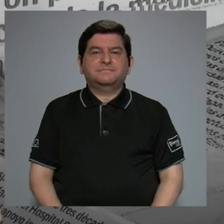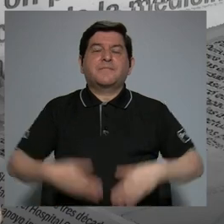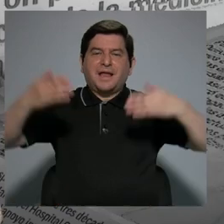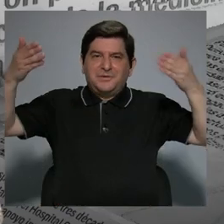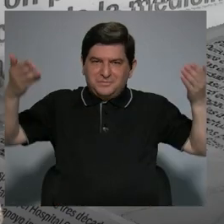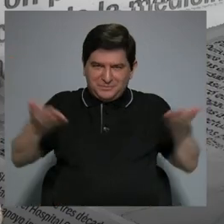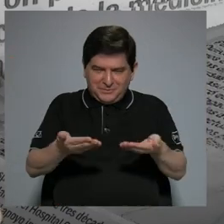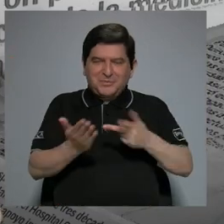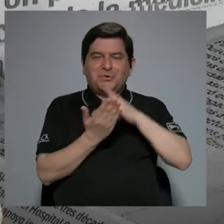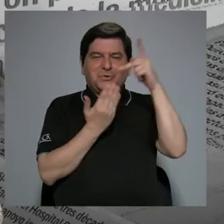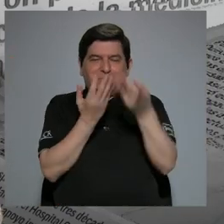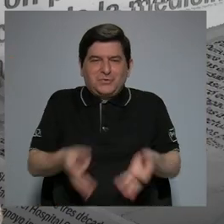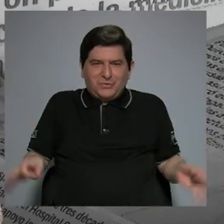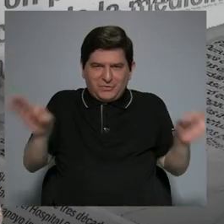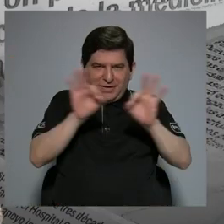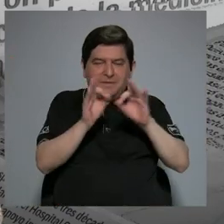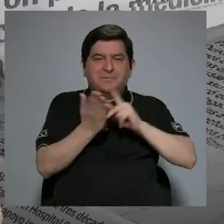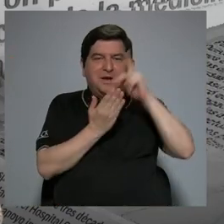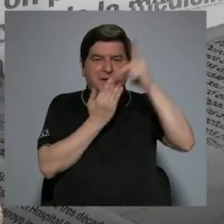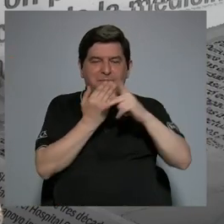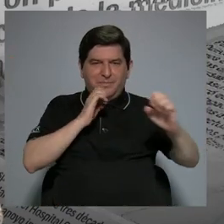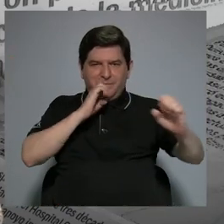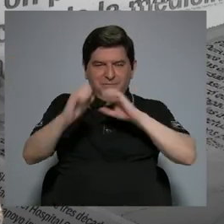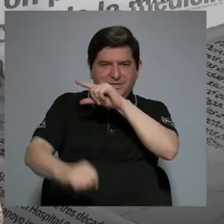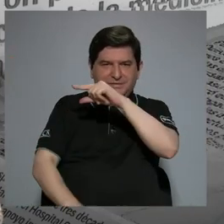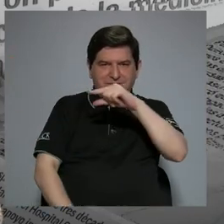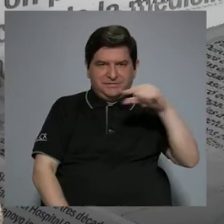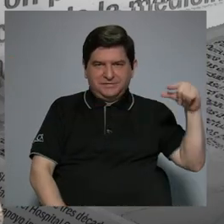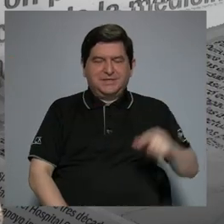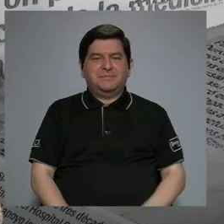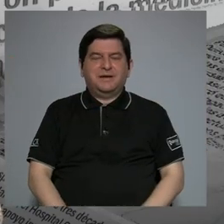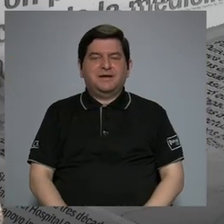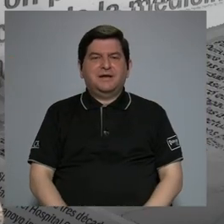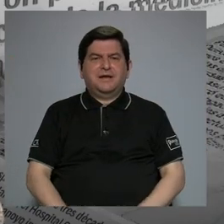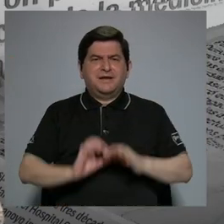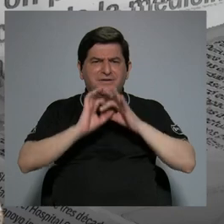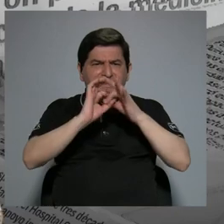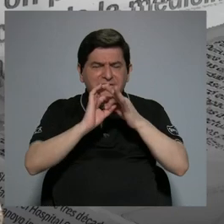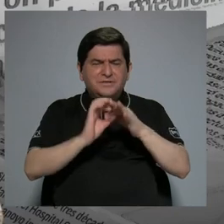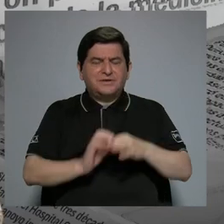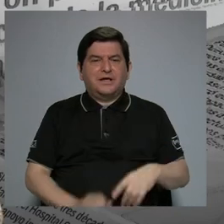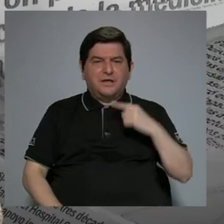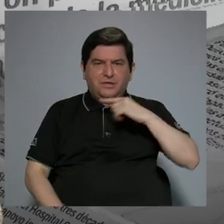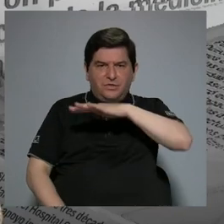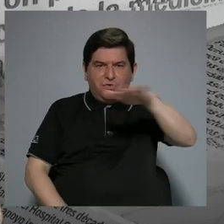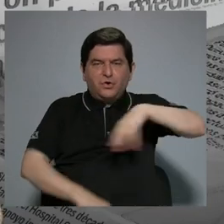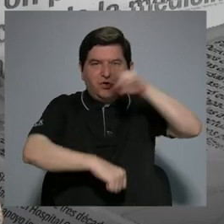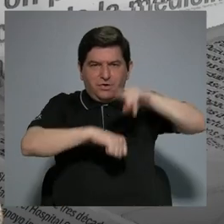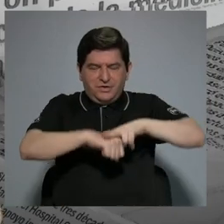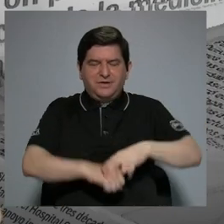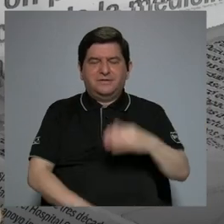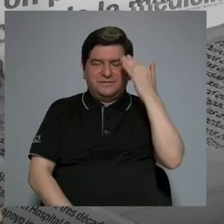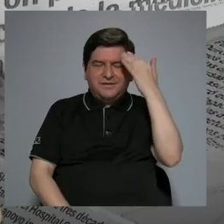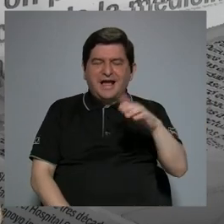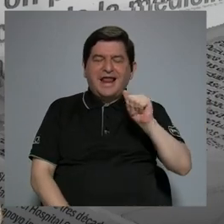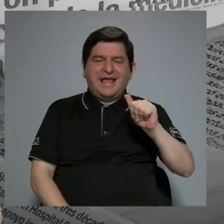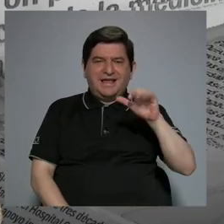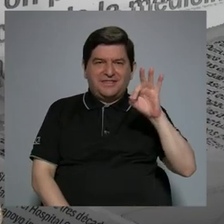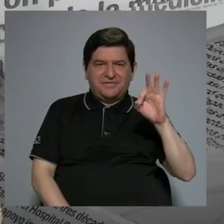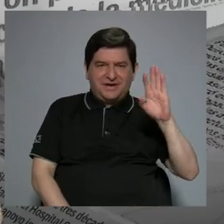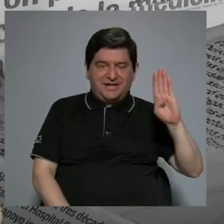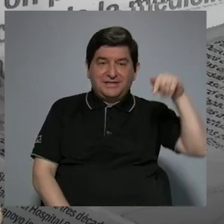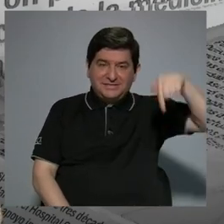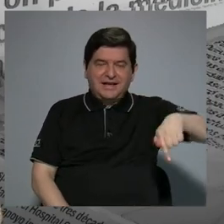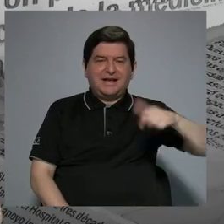Bienvenidos a Lo que importa, un programa de entrevista semanal sobre la realidad nacional. Les saluda Alejandra Fernández Bonilla,